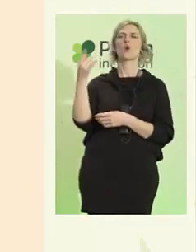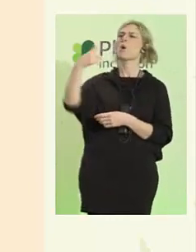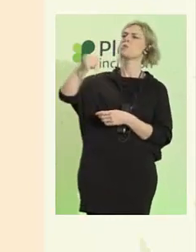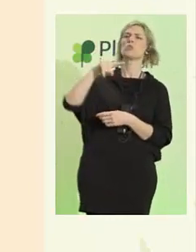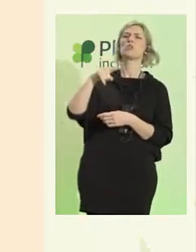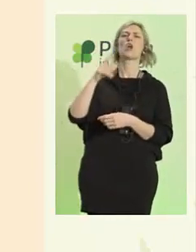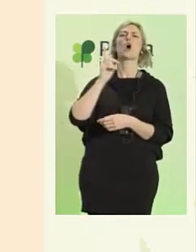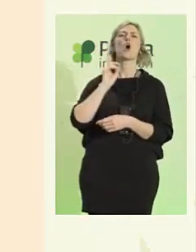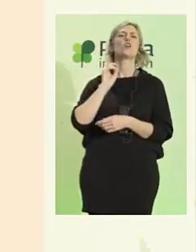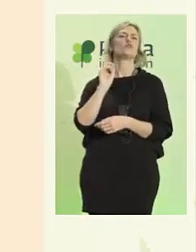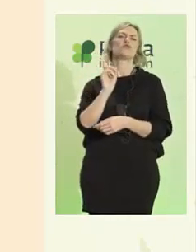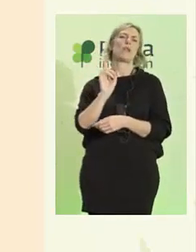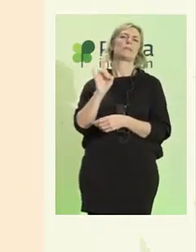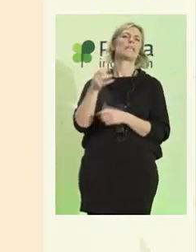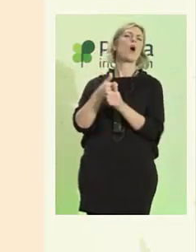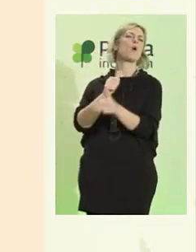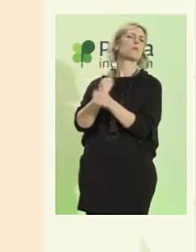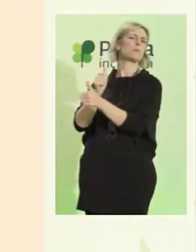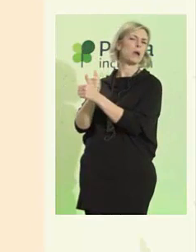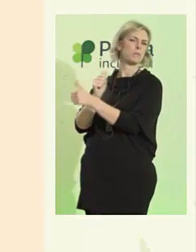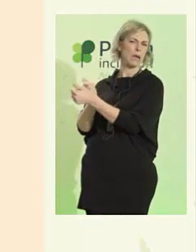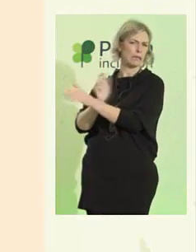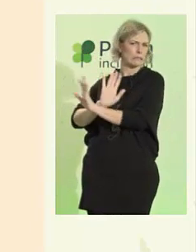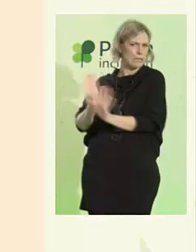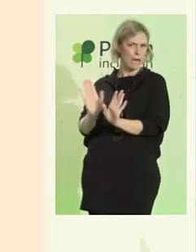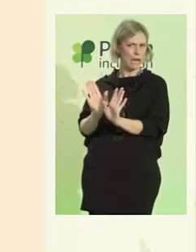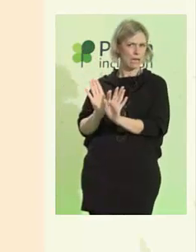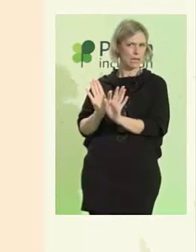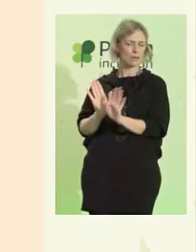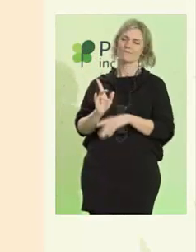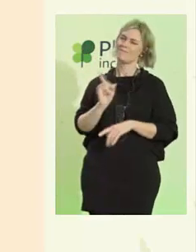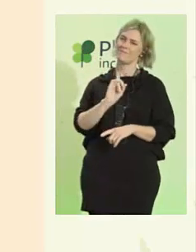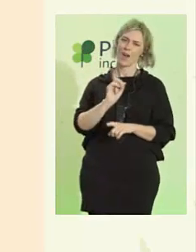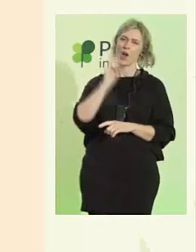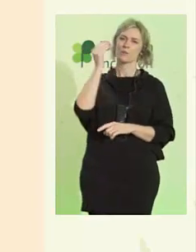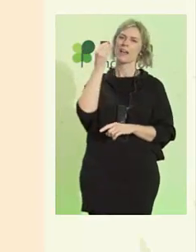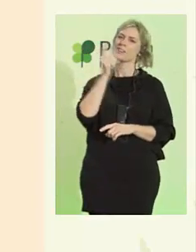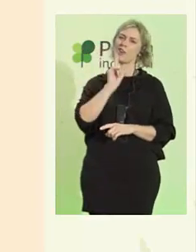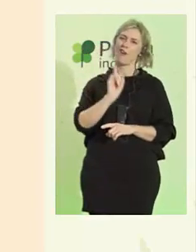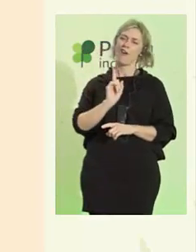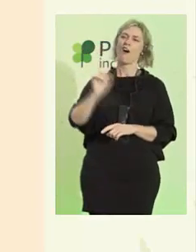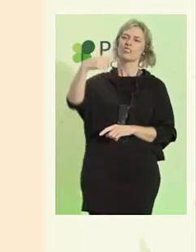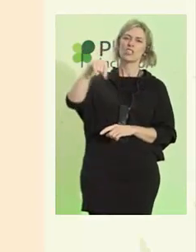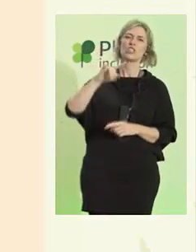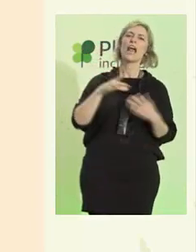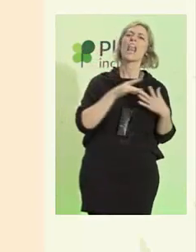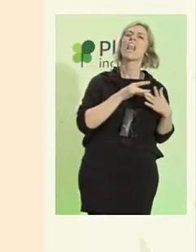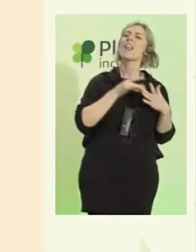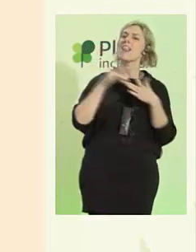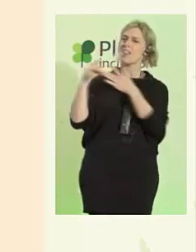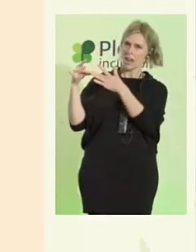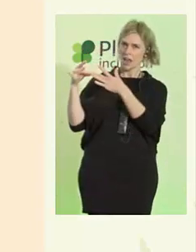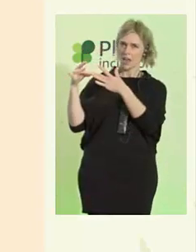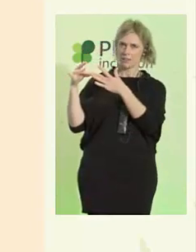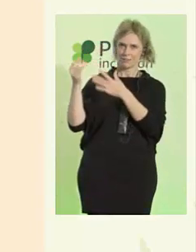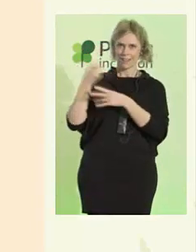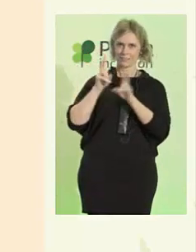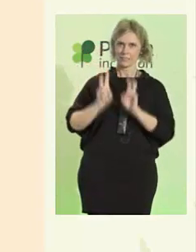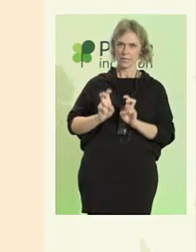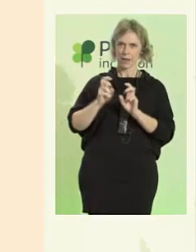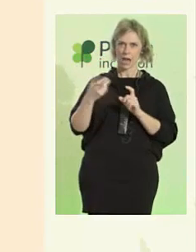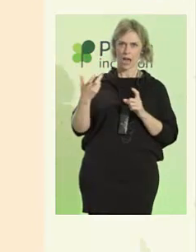haciendo. Pero yo creo que no, yo creo que vosotros y vosotras estáis en la vanguardia. Para mí